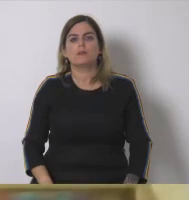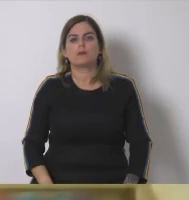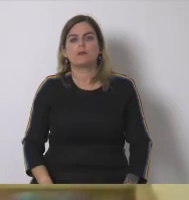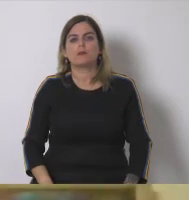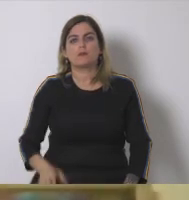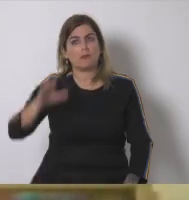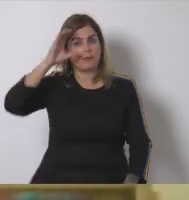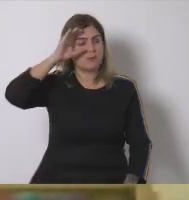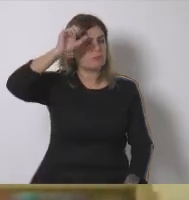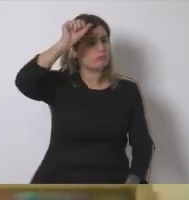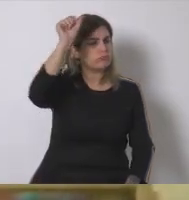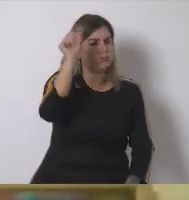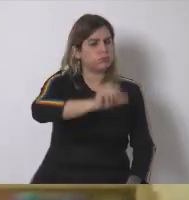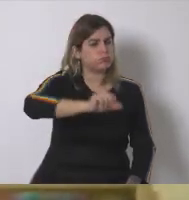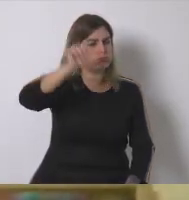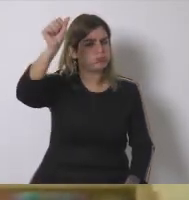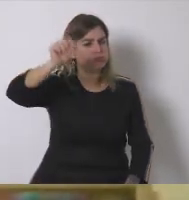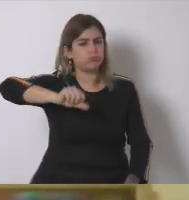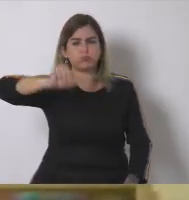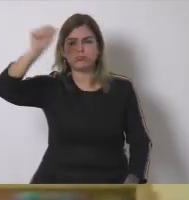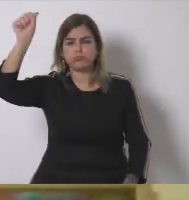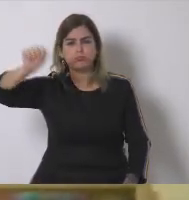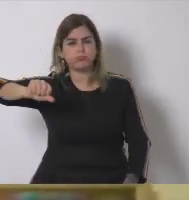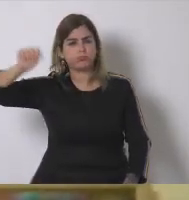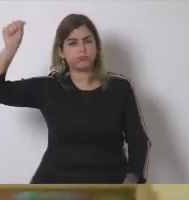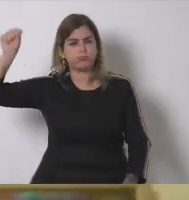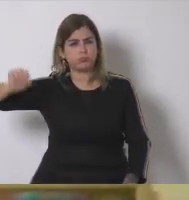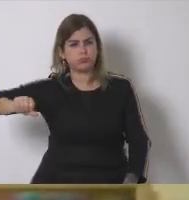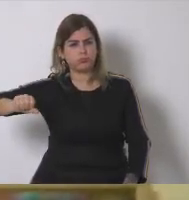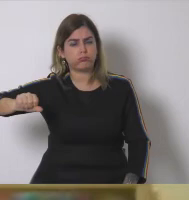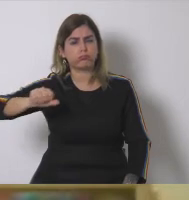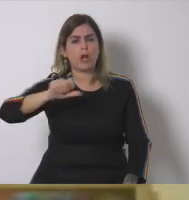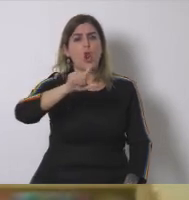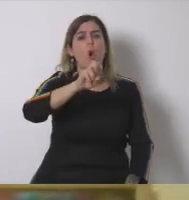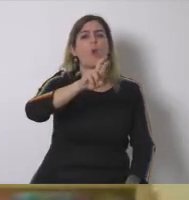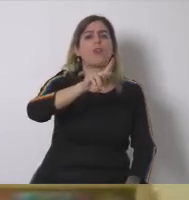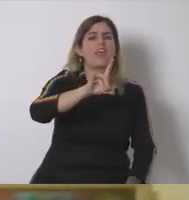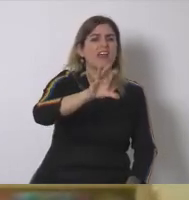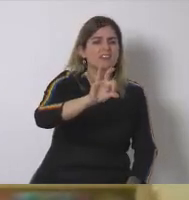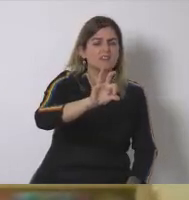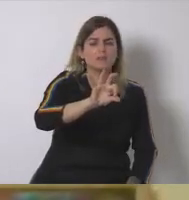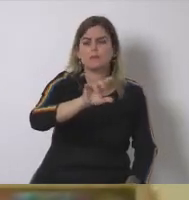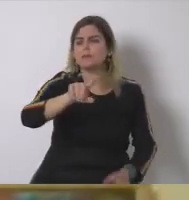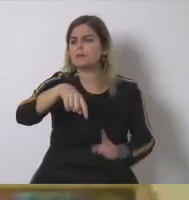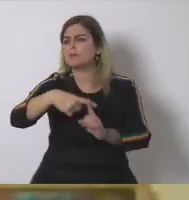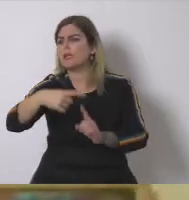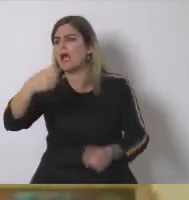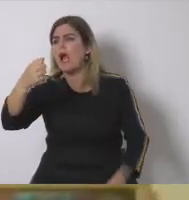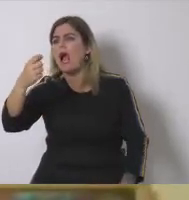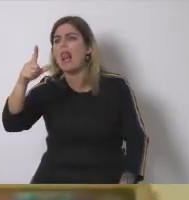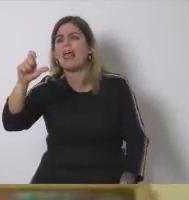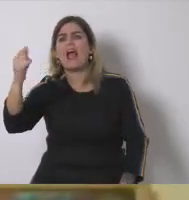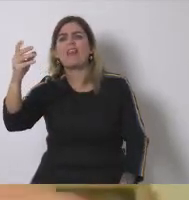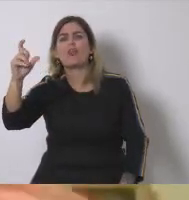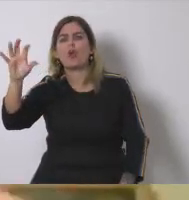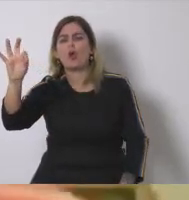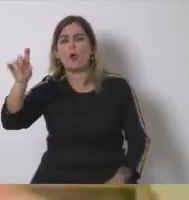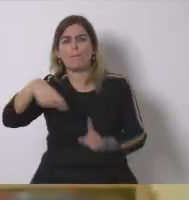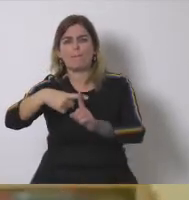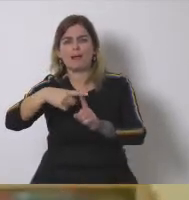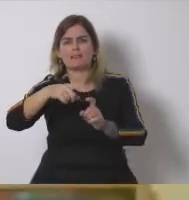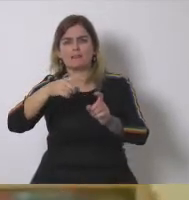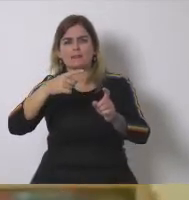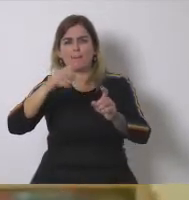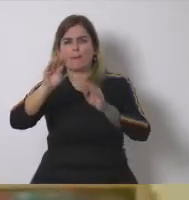a partir de lo que yo he escuchado de Lourdes y Alejandro y ahora en las